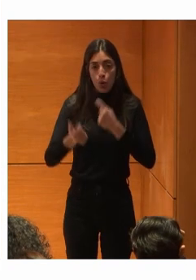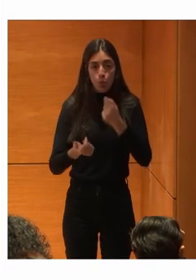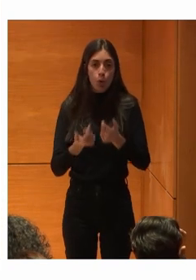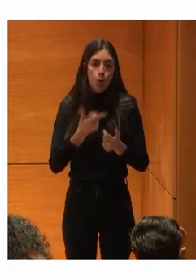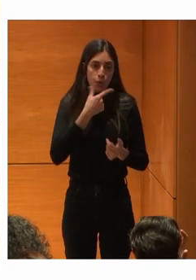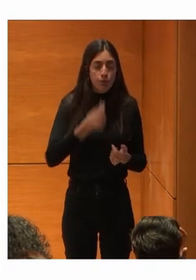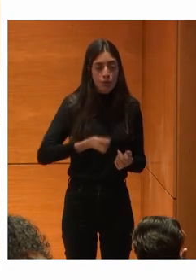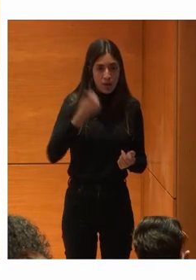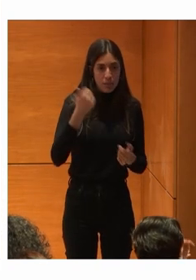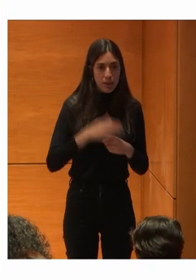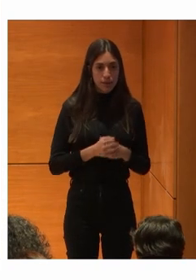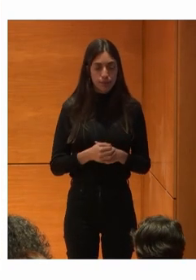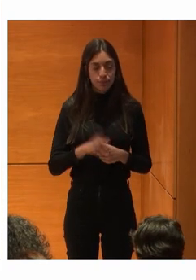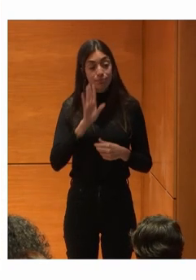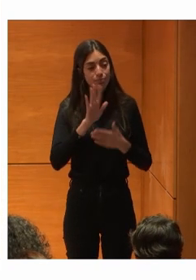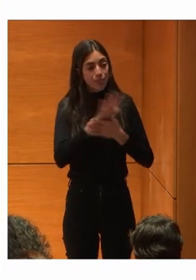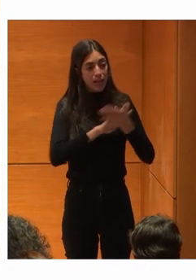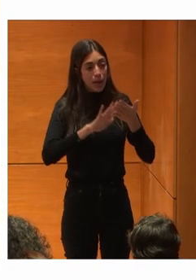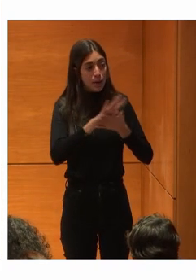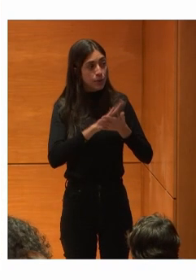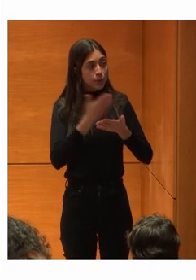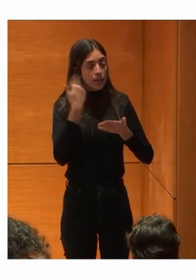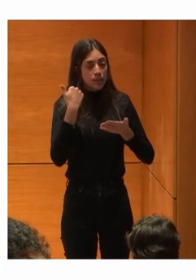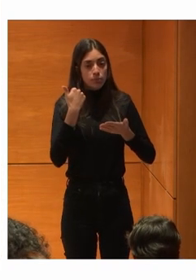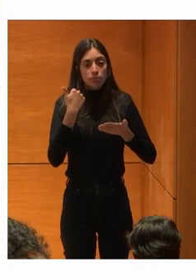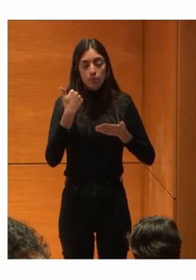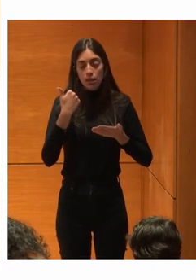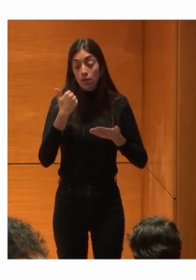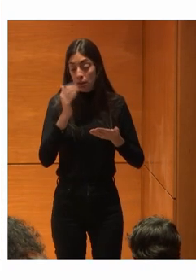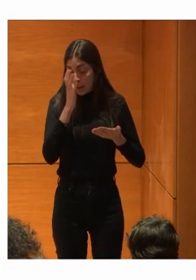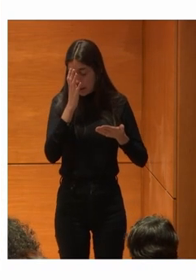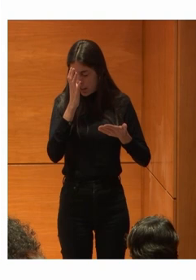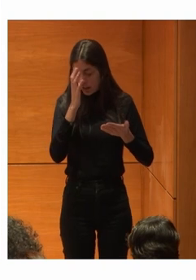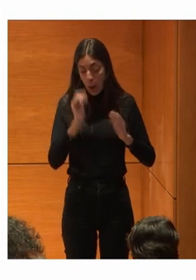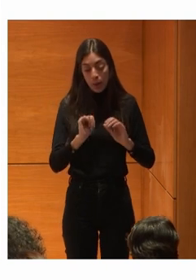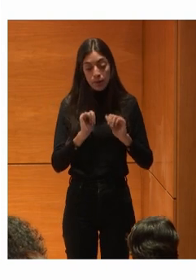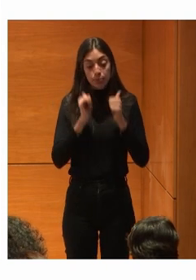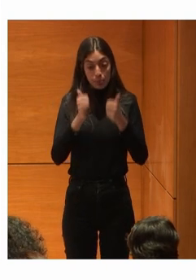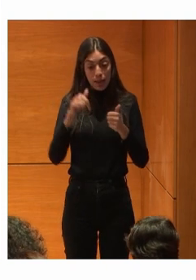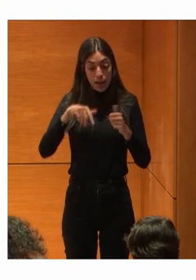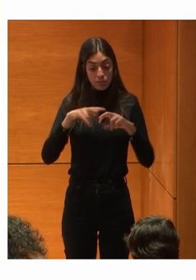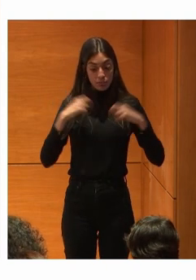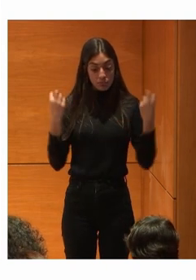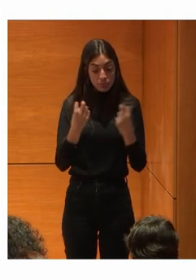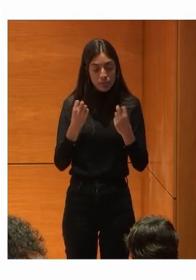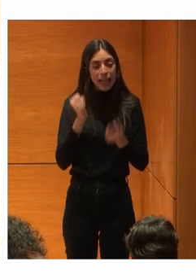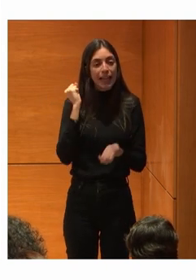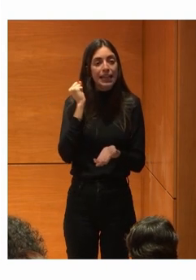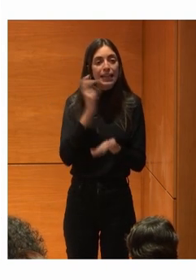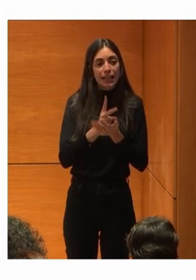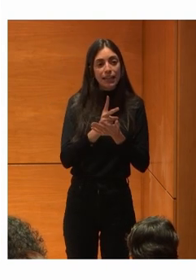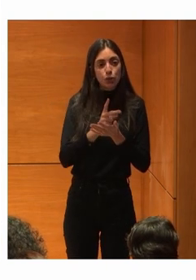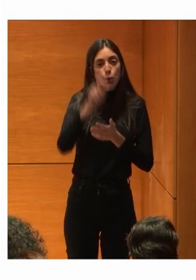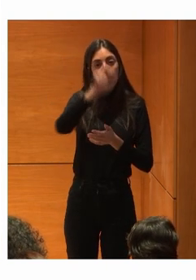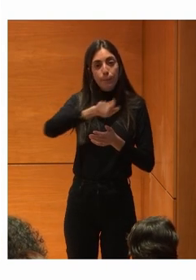empresa Comentamos Antes de Empezar la sesión El reto De las personas